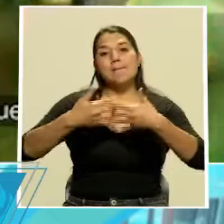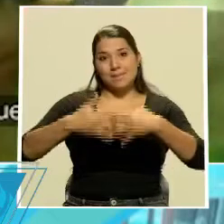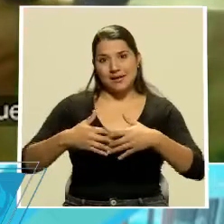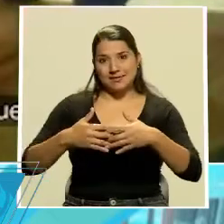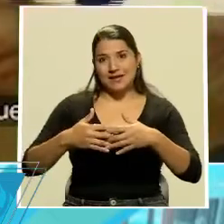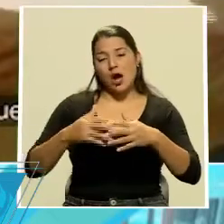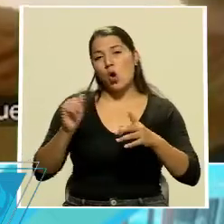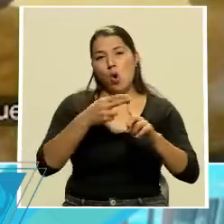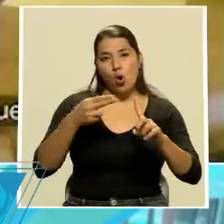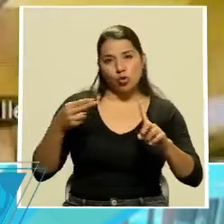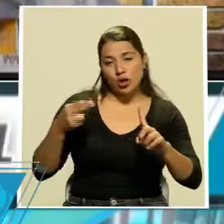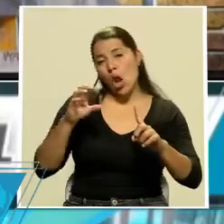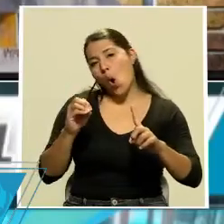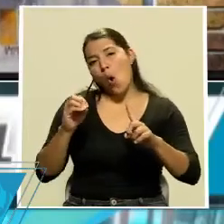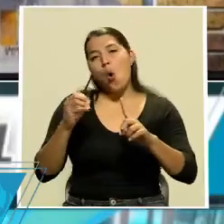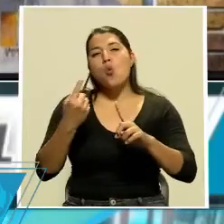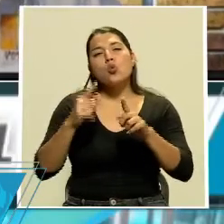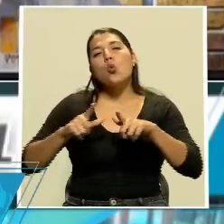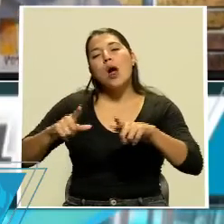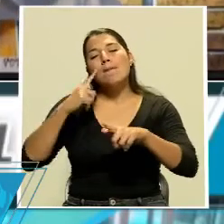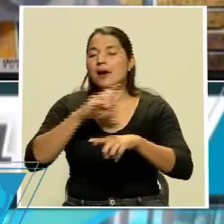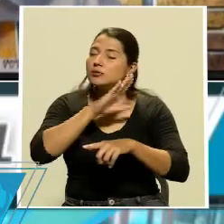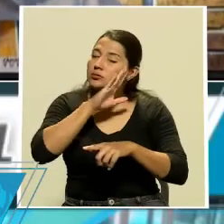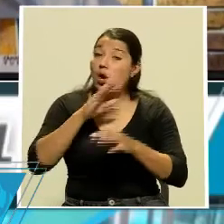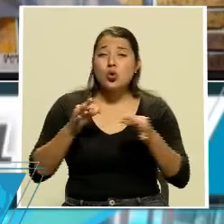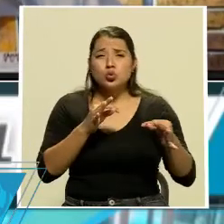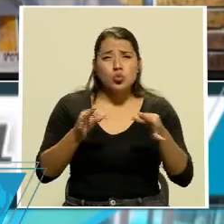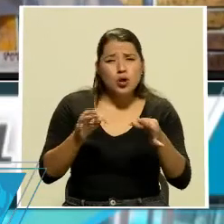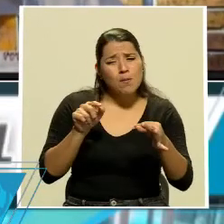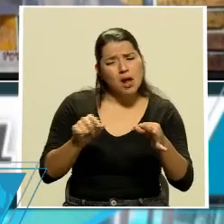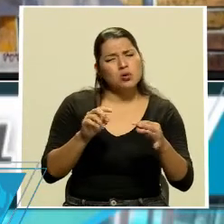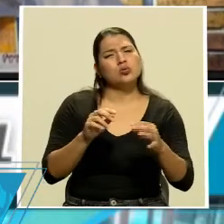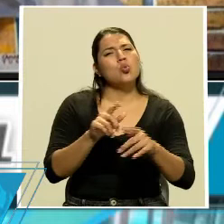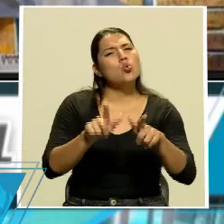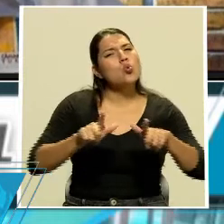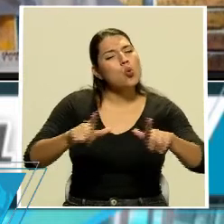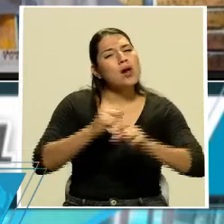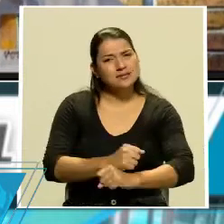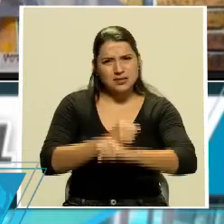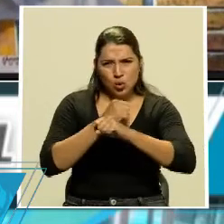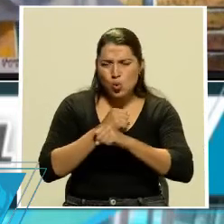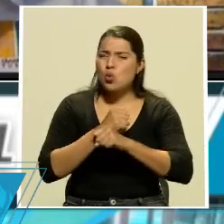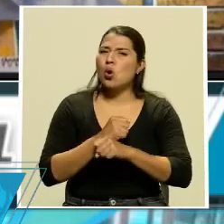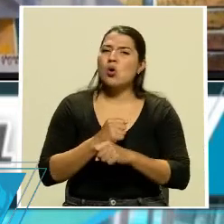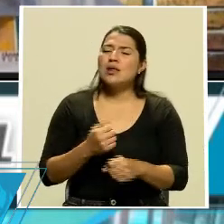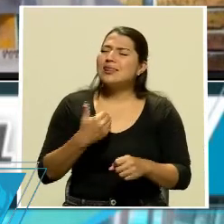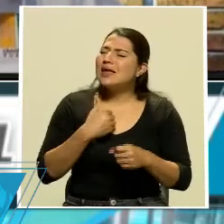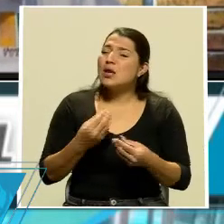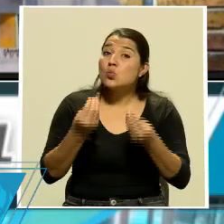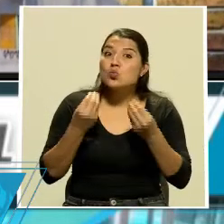Turrialba, Turrialba es un lugar seguro, Turrialba es un lugar en donde se pueda hacer turismo. Hay muchísimos